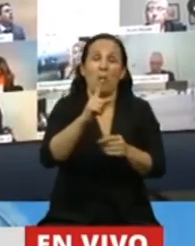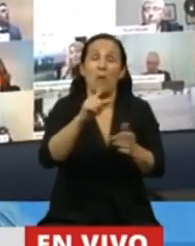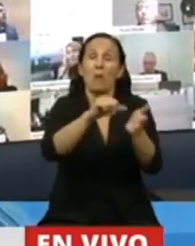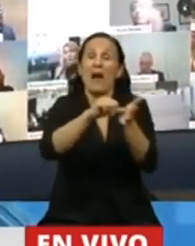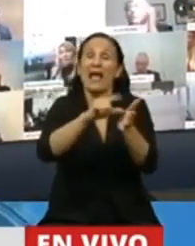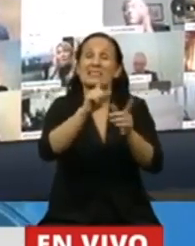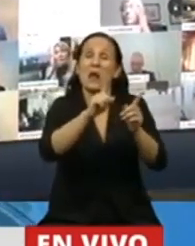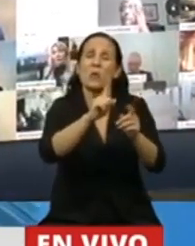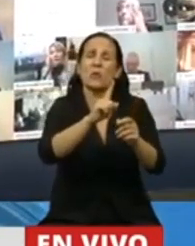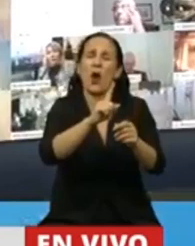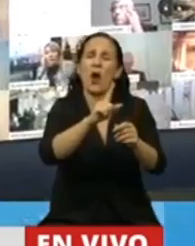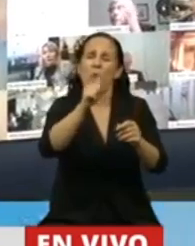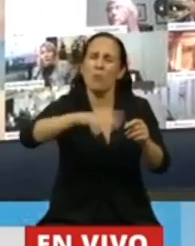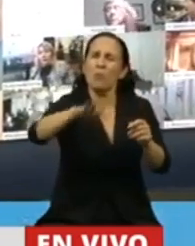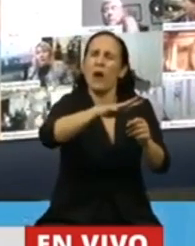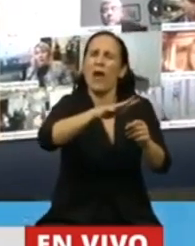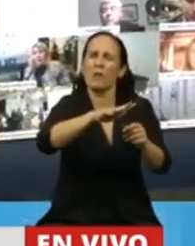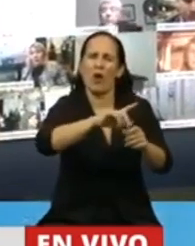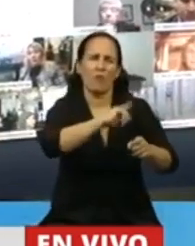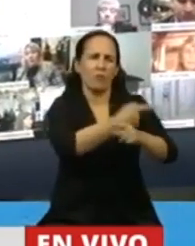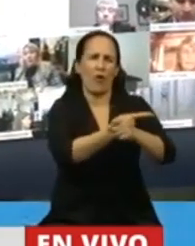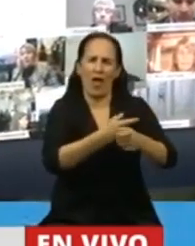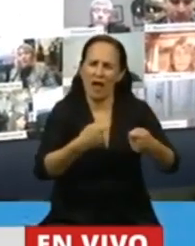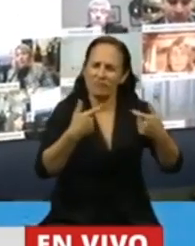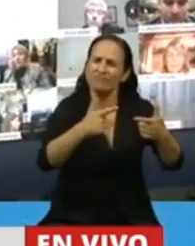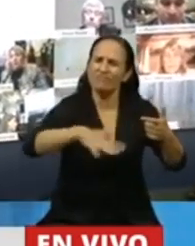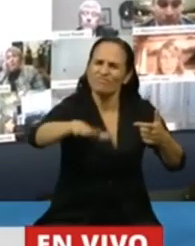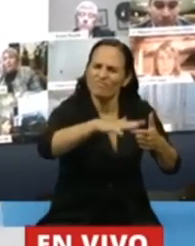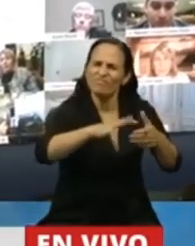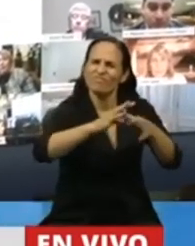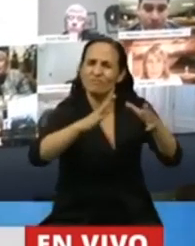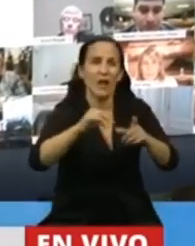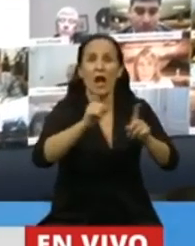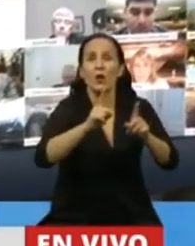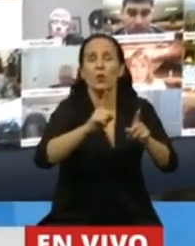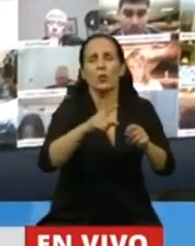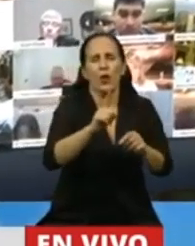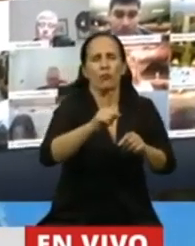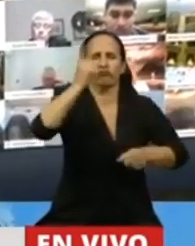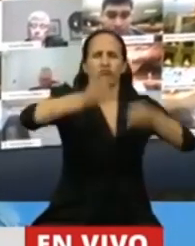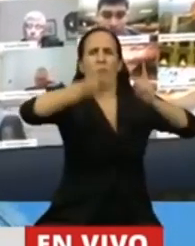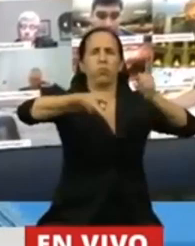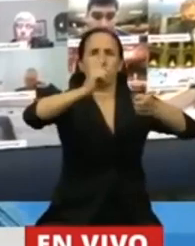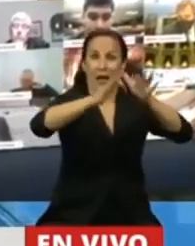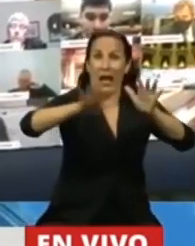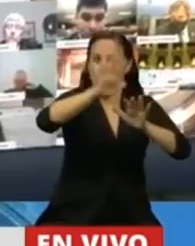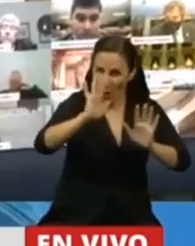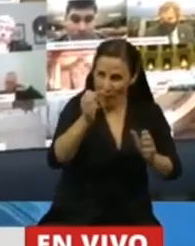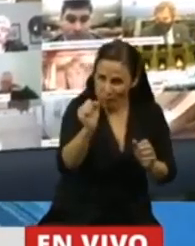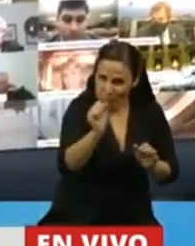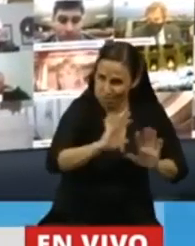socialmente y comprometer a la sociedad democráticamente han ido para el lado del autoritarismo. En Europa ha pasado,